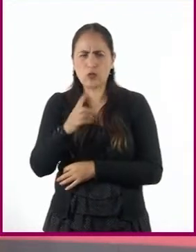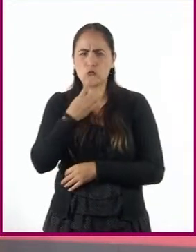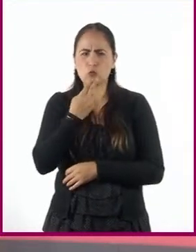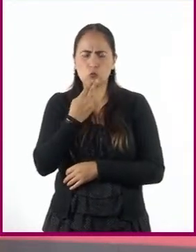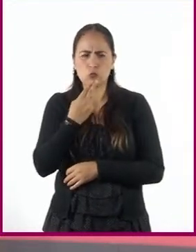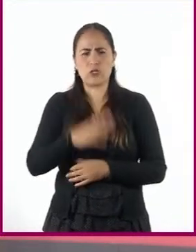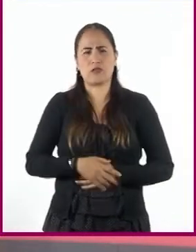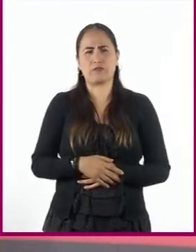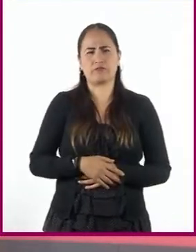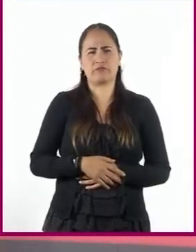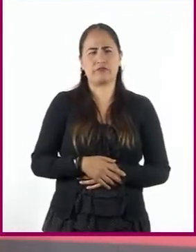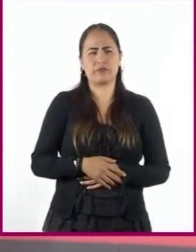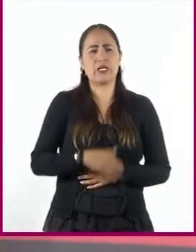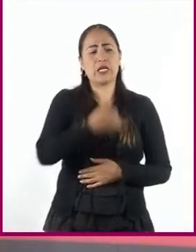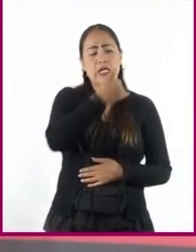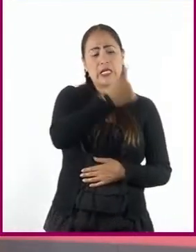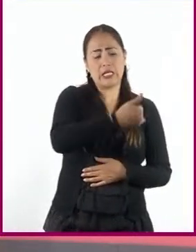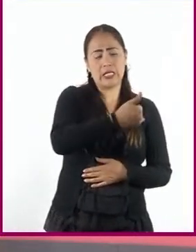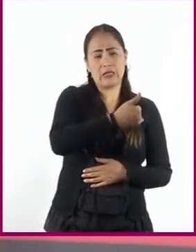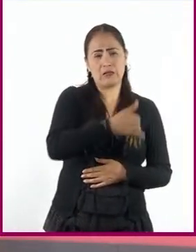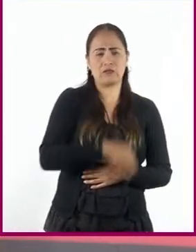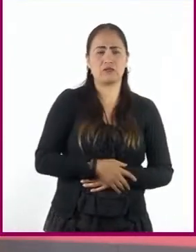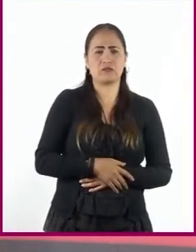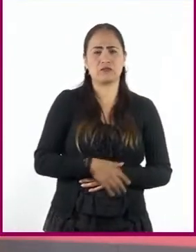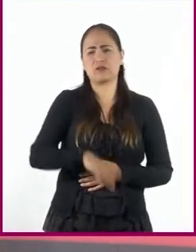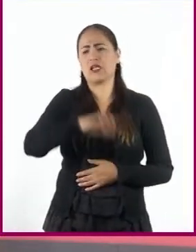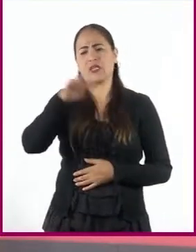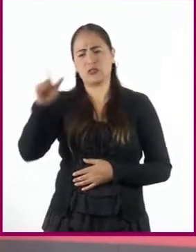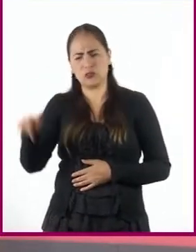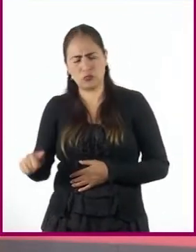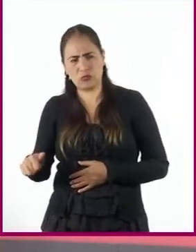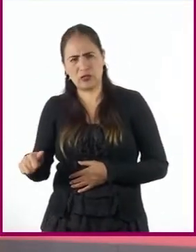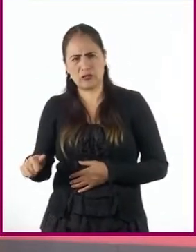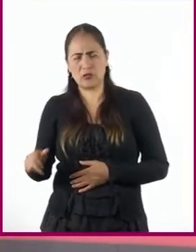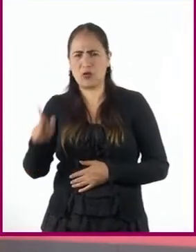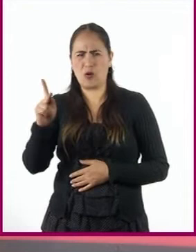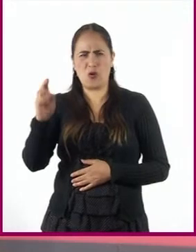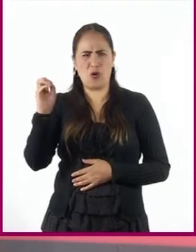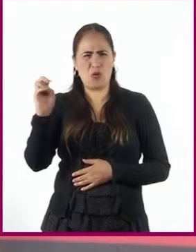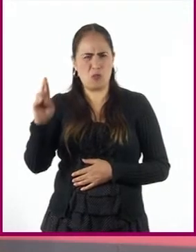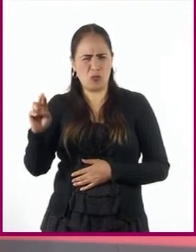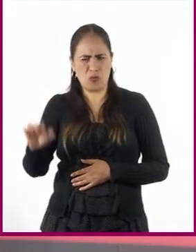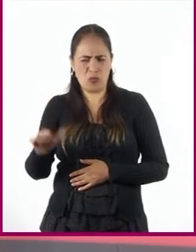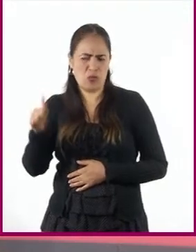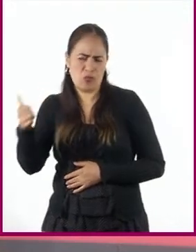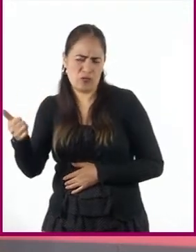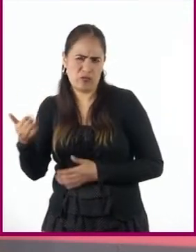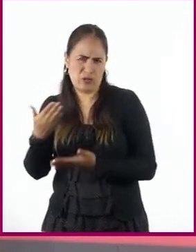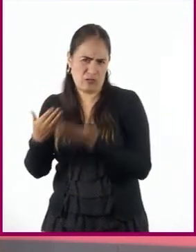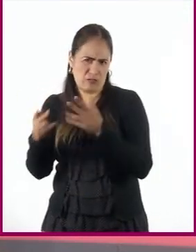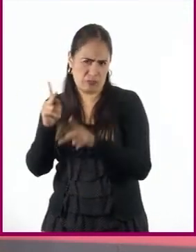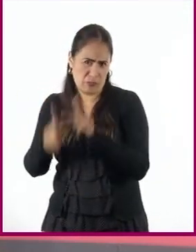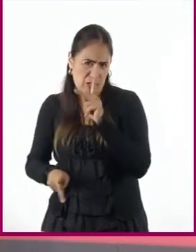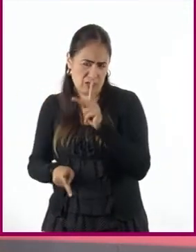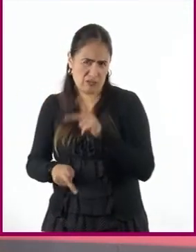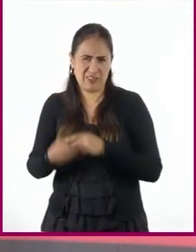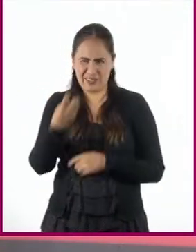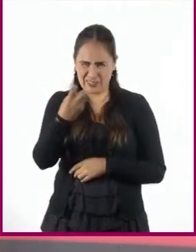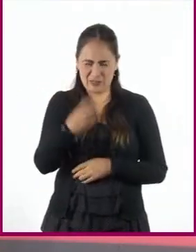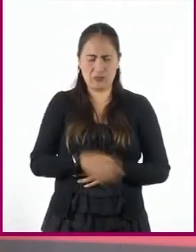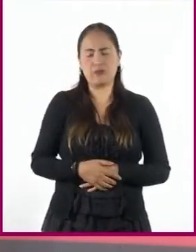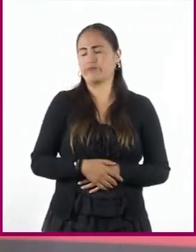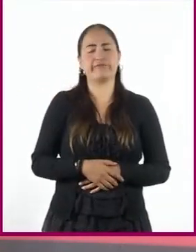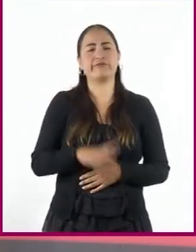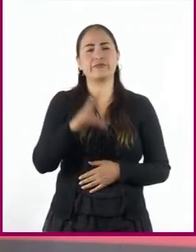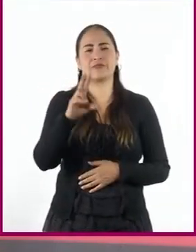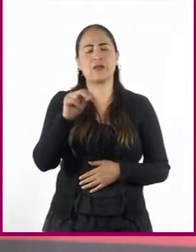y comenzar el siguiente argumento con por otra parte. Sí, profesor. En primer lugar, porque es